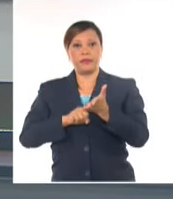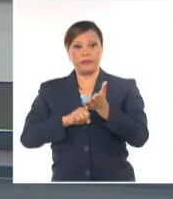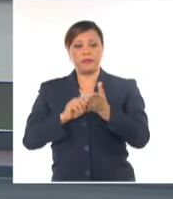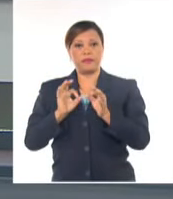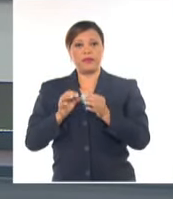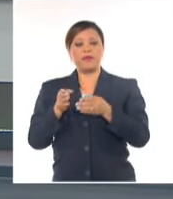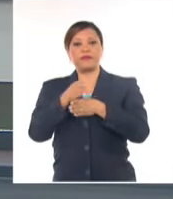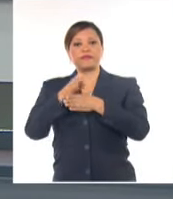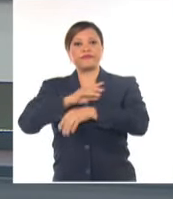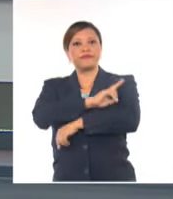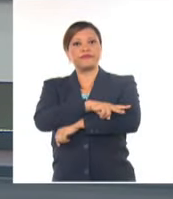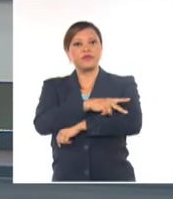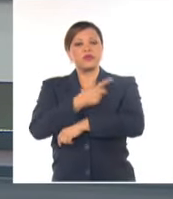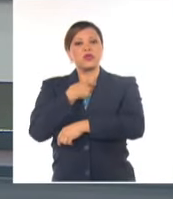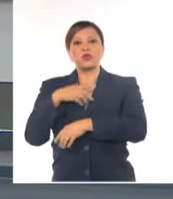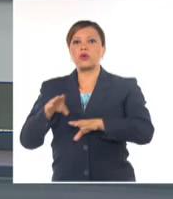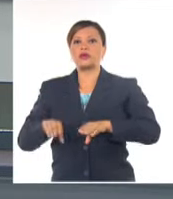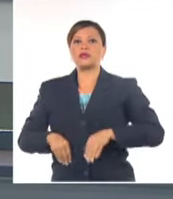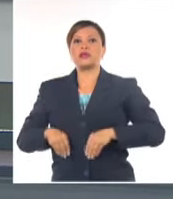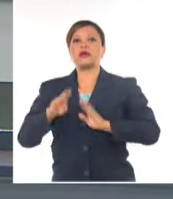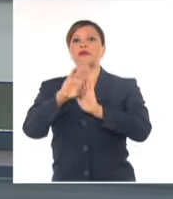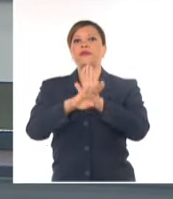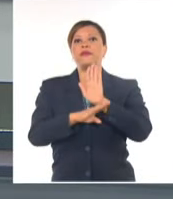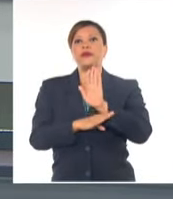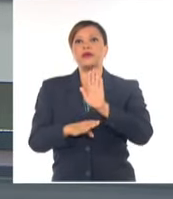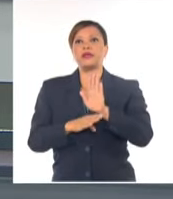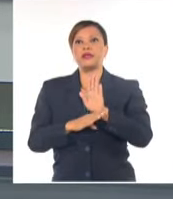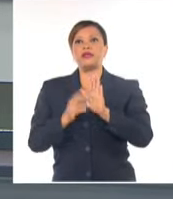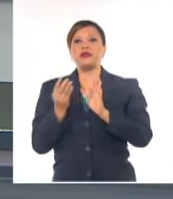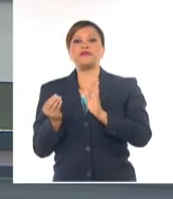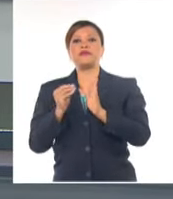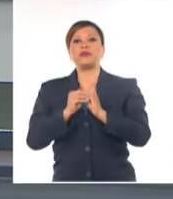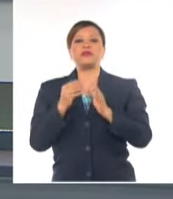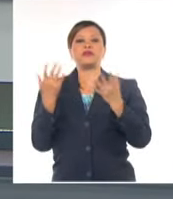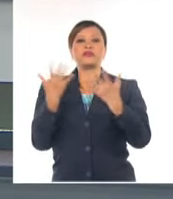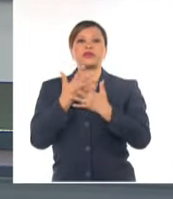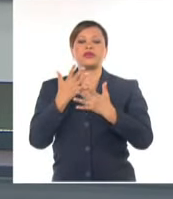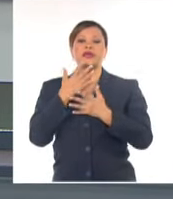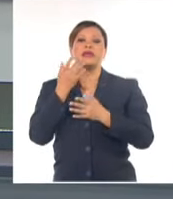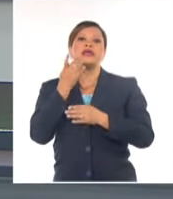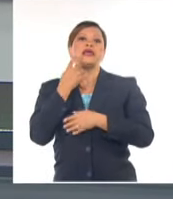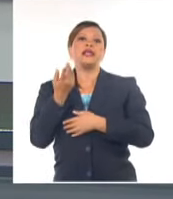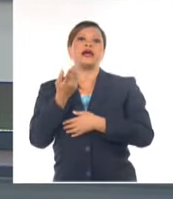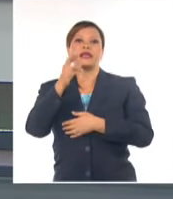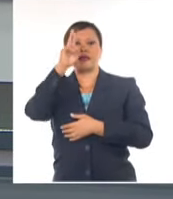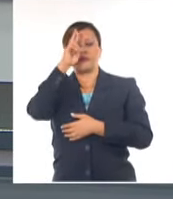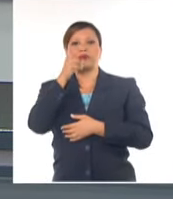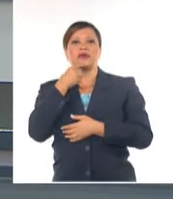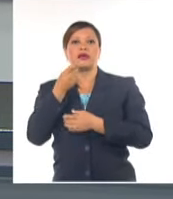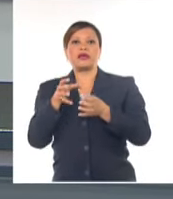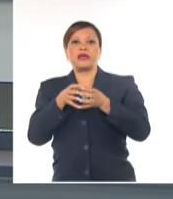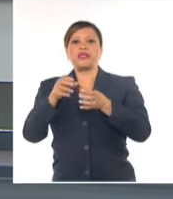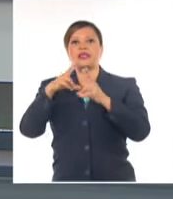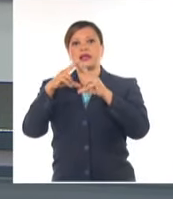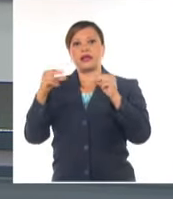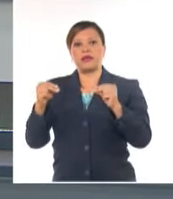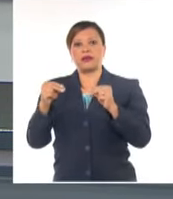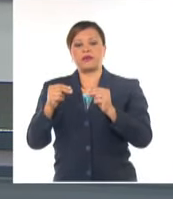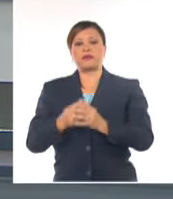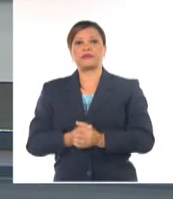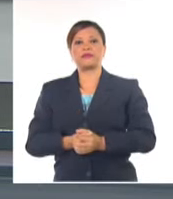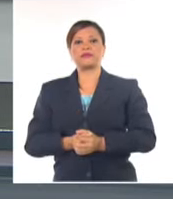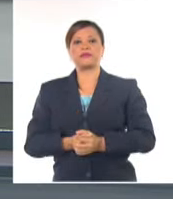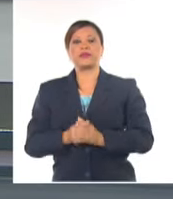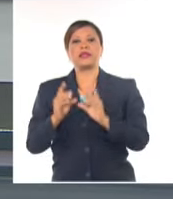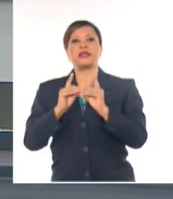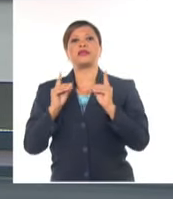rechazaron las medidas coercitivas unilaterales impuestas en materia de defensa a la república de nicaragua por parte del departamento